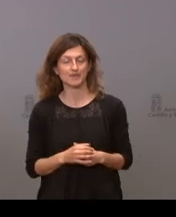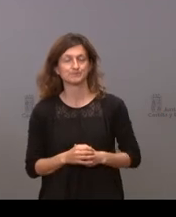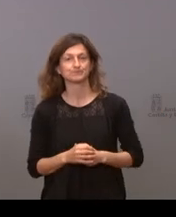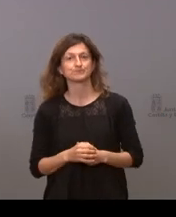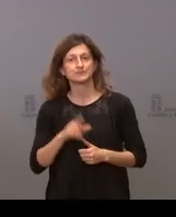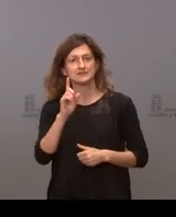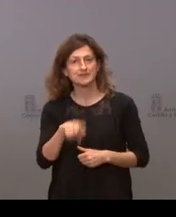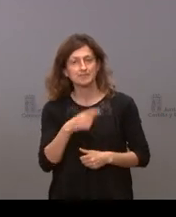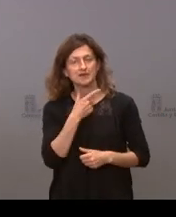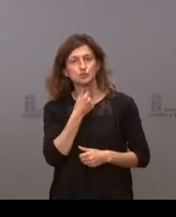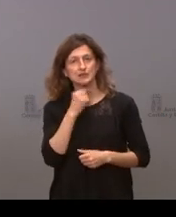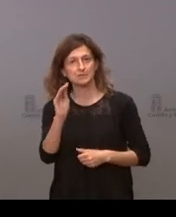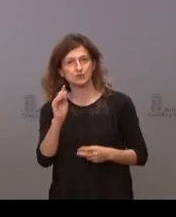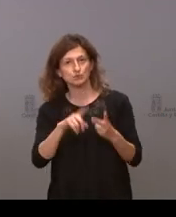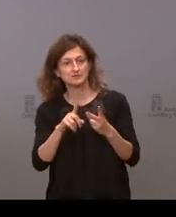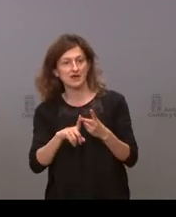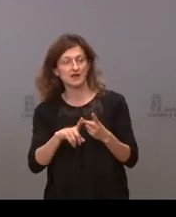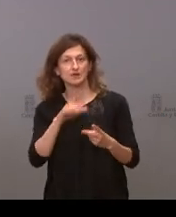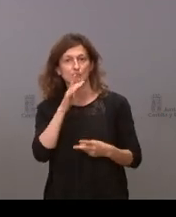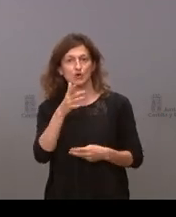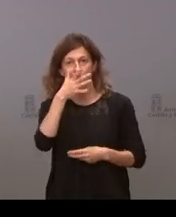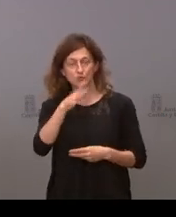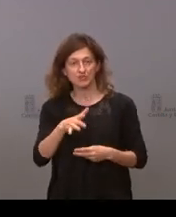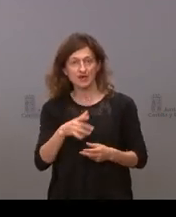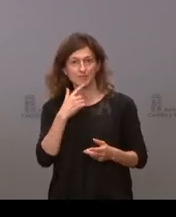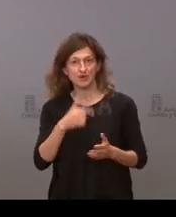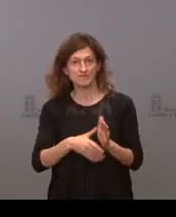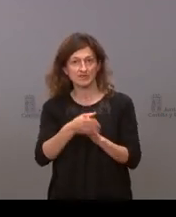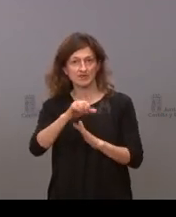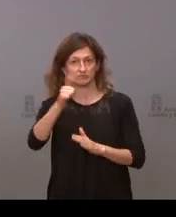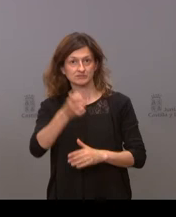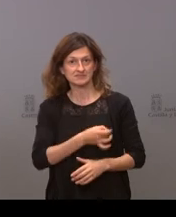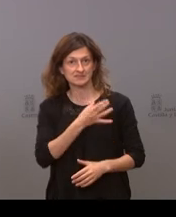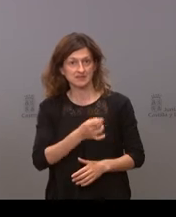gustaría preguntarle por la denuncia que ha hecho la Confederación Estatal de Sindicatos